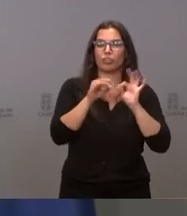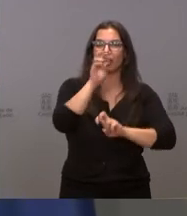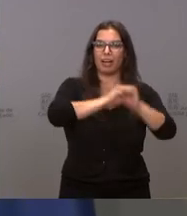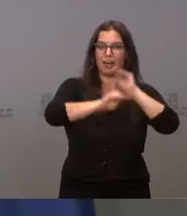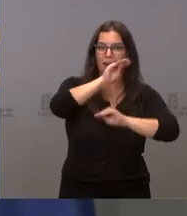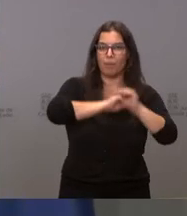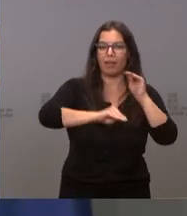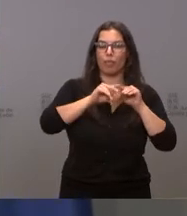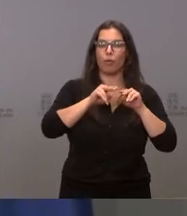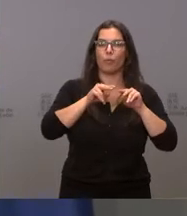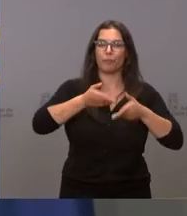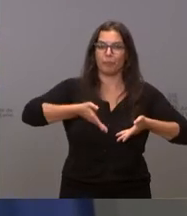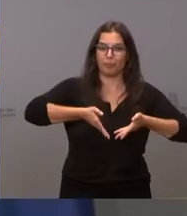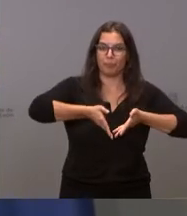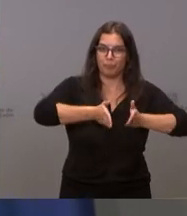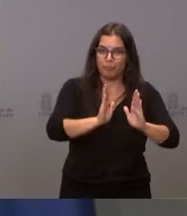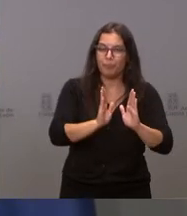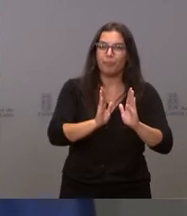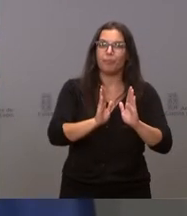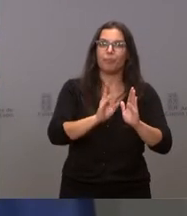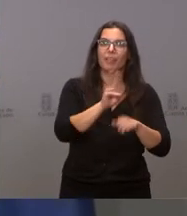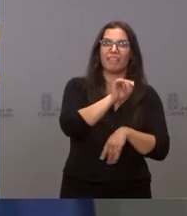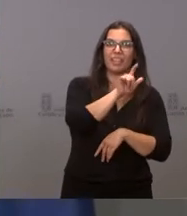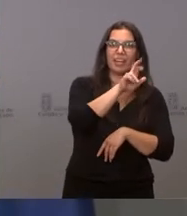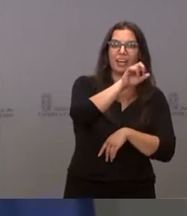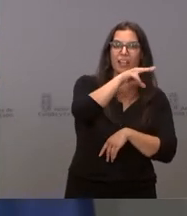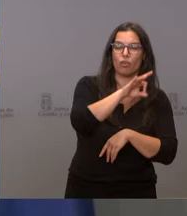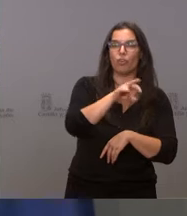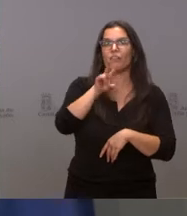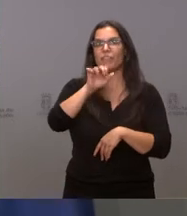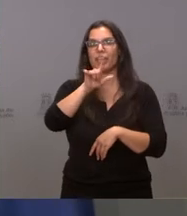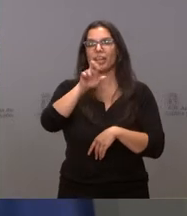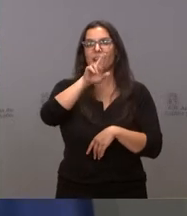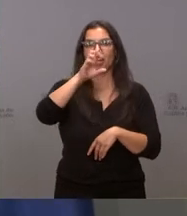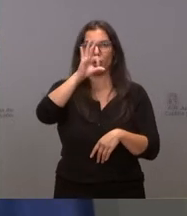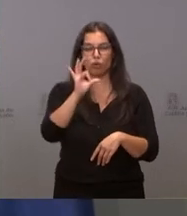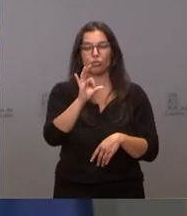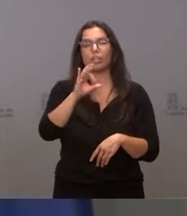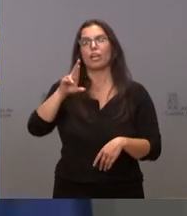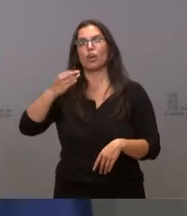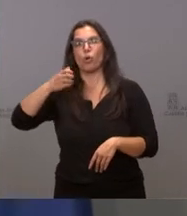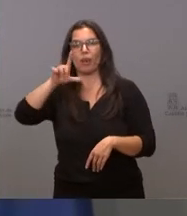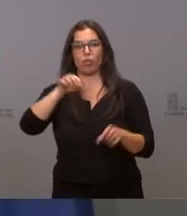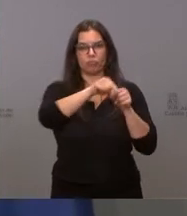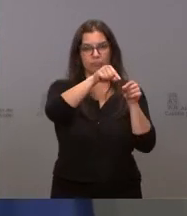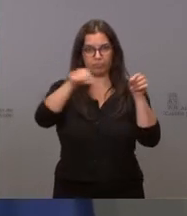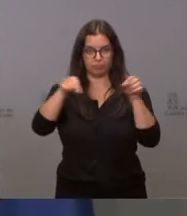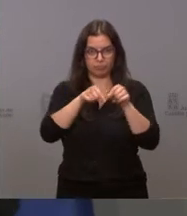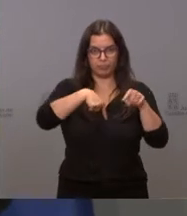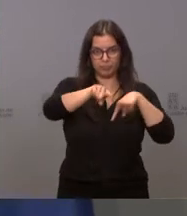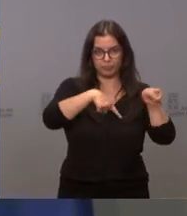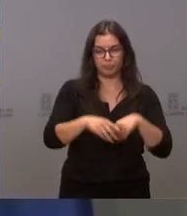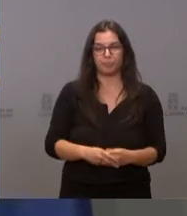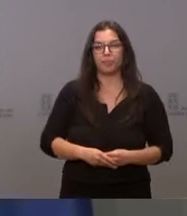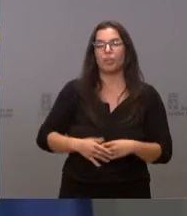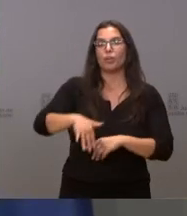de un vial que une Villarino de Manzanas, Linarejos y Robledo. Fomento y Medio